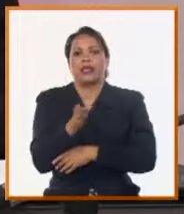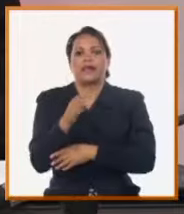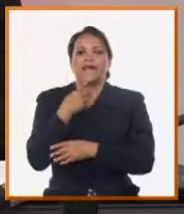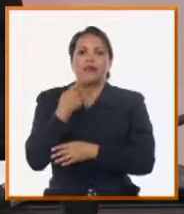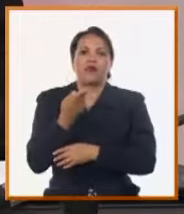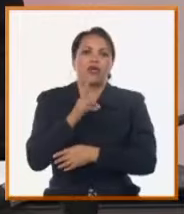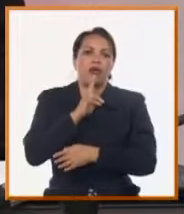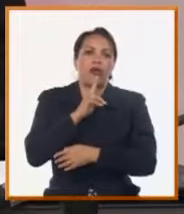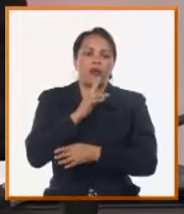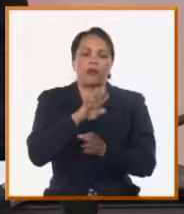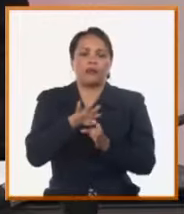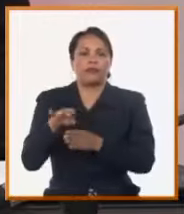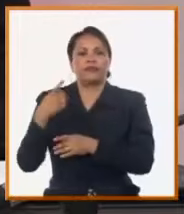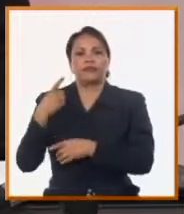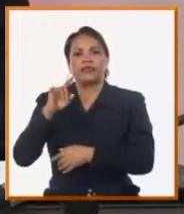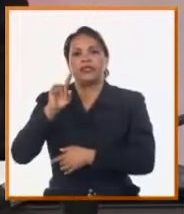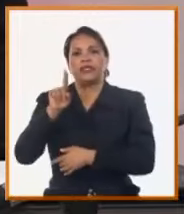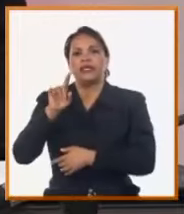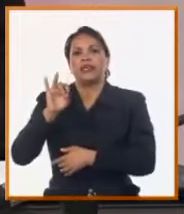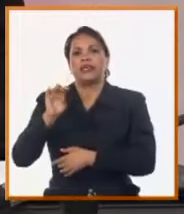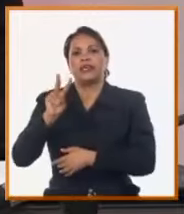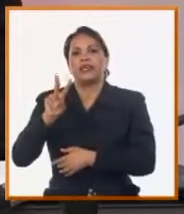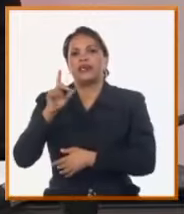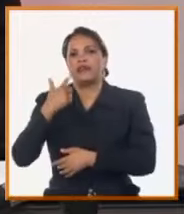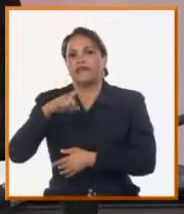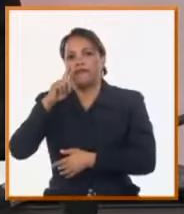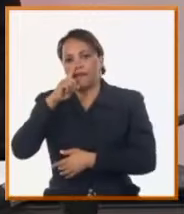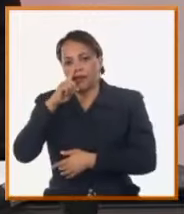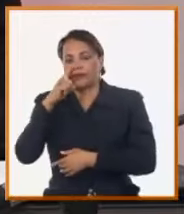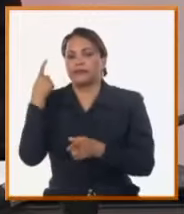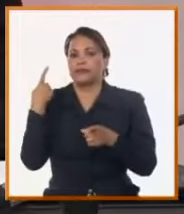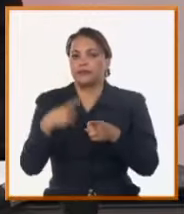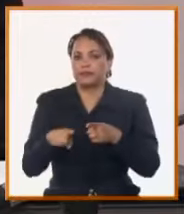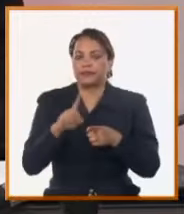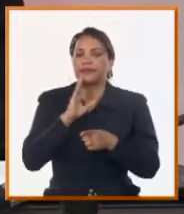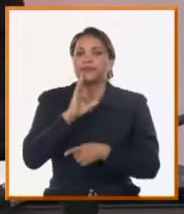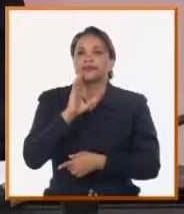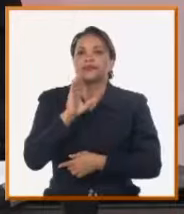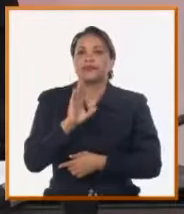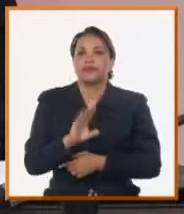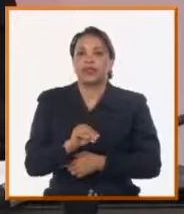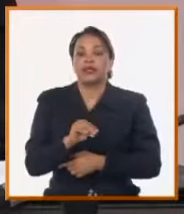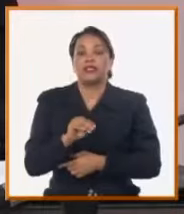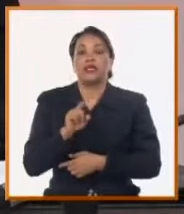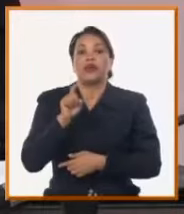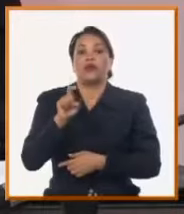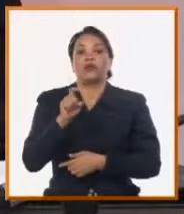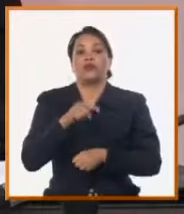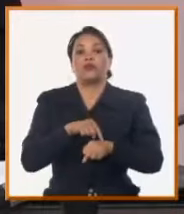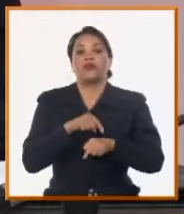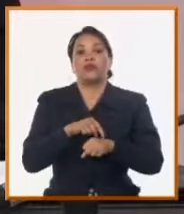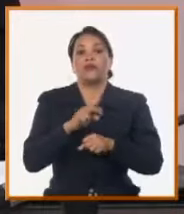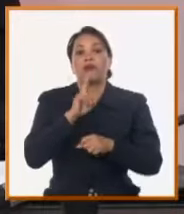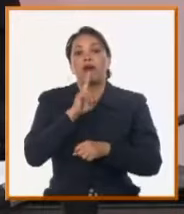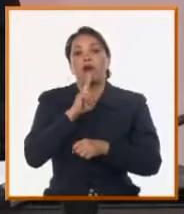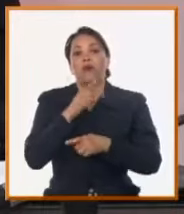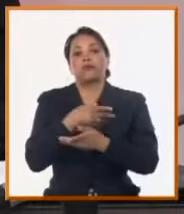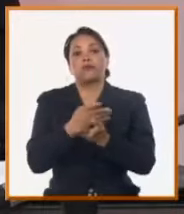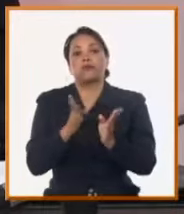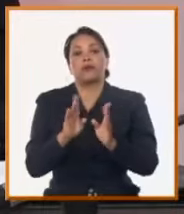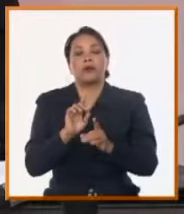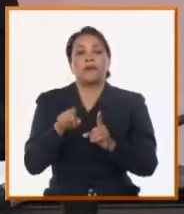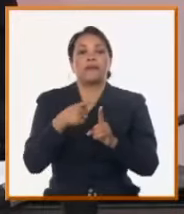Iván que habla del reparto de ampliación de Marbella y dice que el último ciclo de agua fue hace más